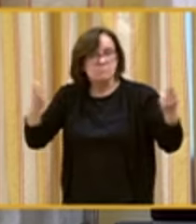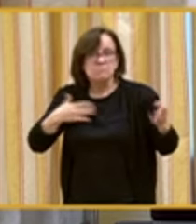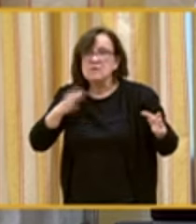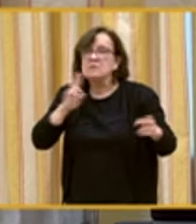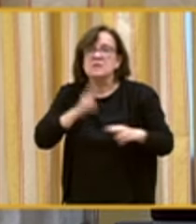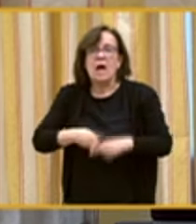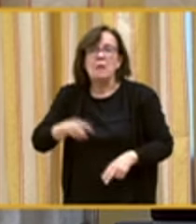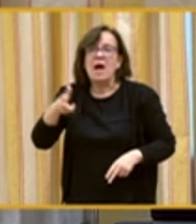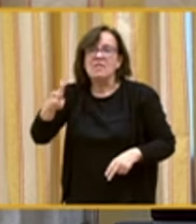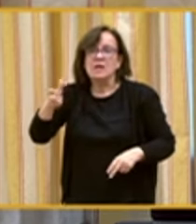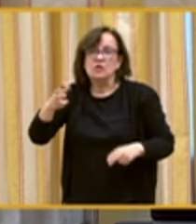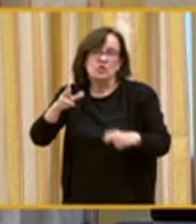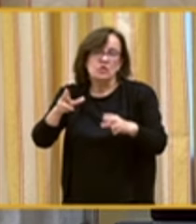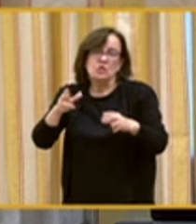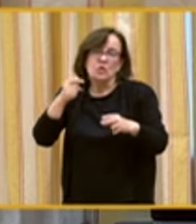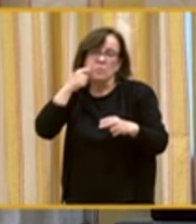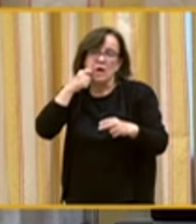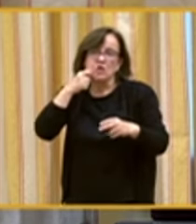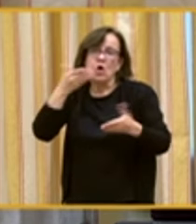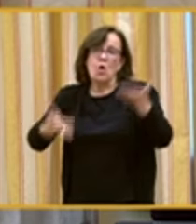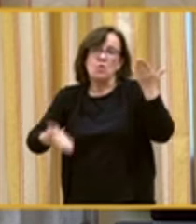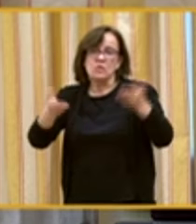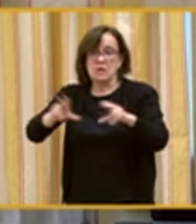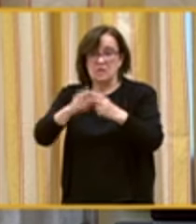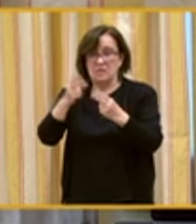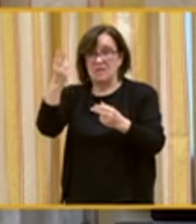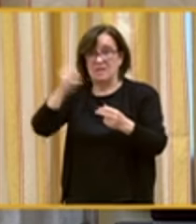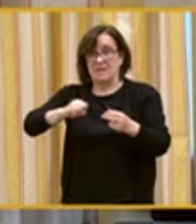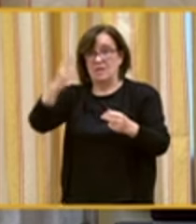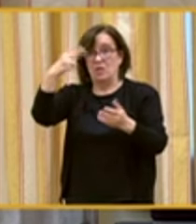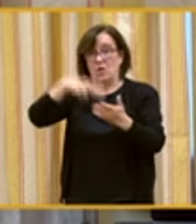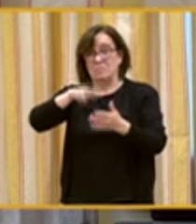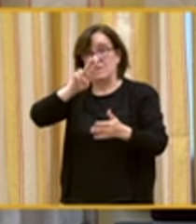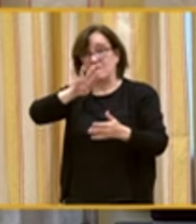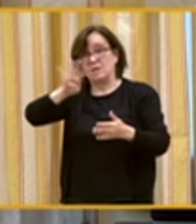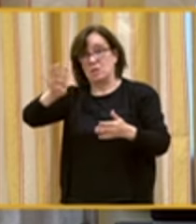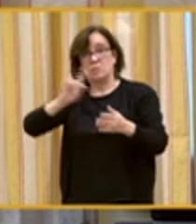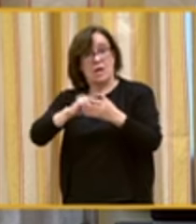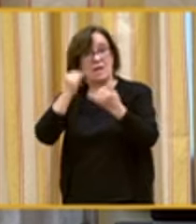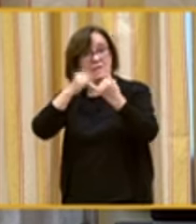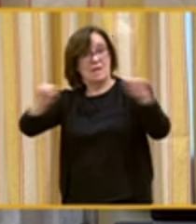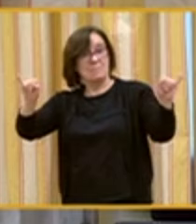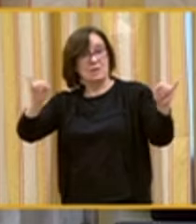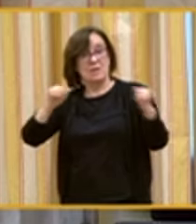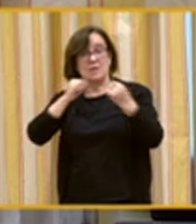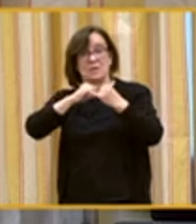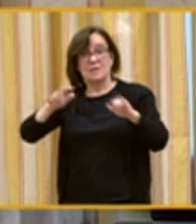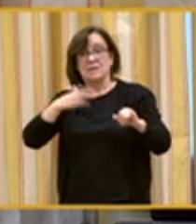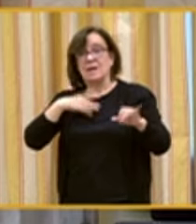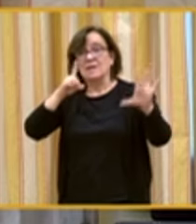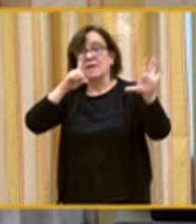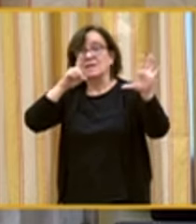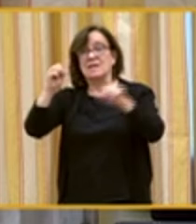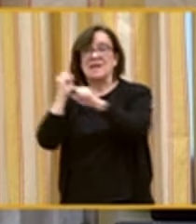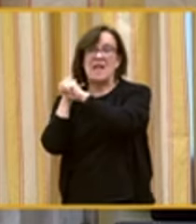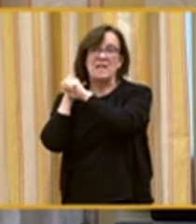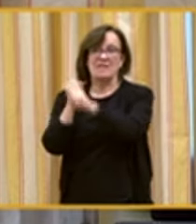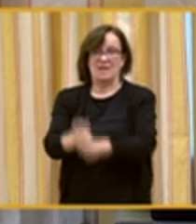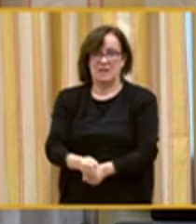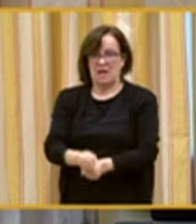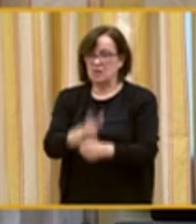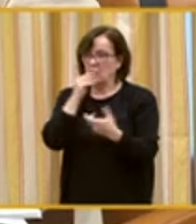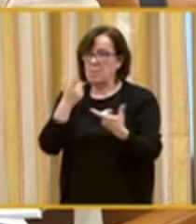humanos y la justicia social. Este año 2024 estamos de celebración. Celebramos nuestro 60 aniversario